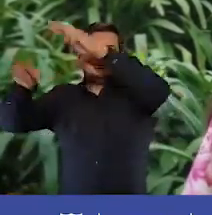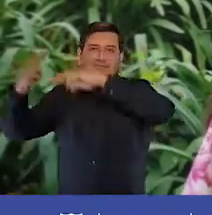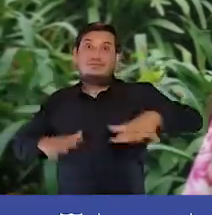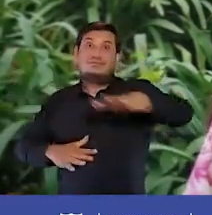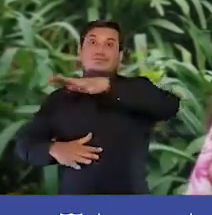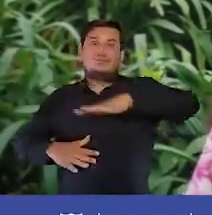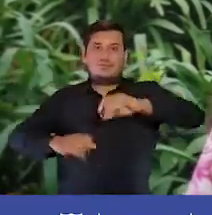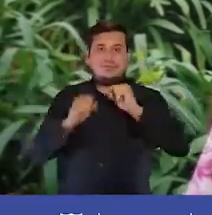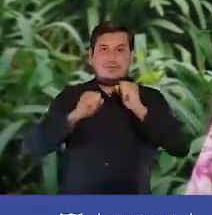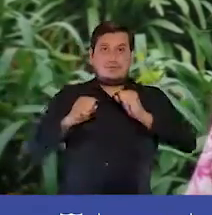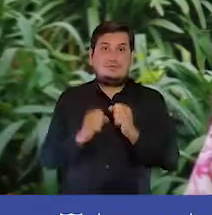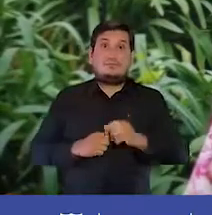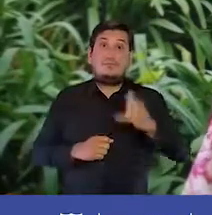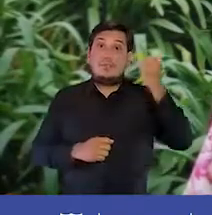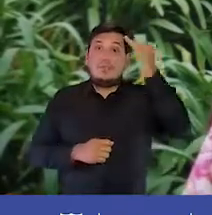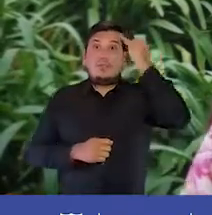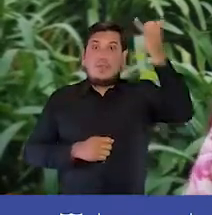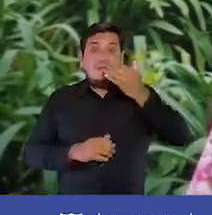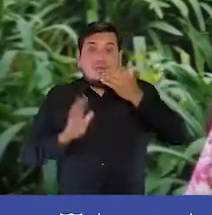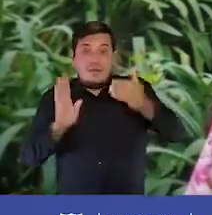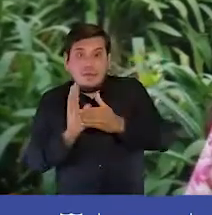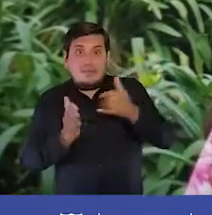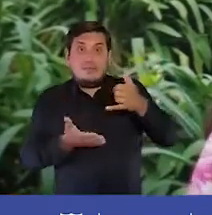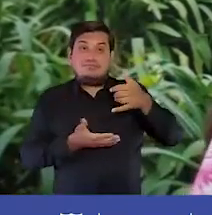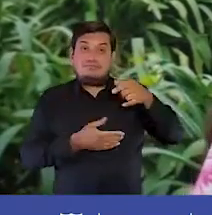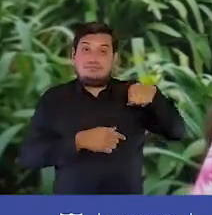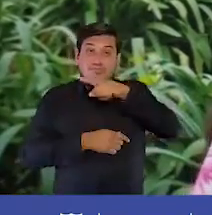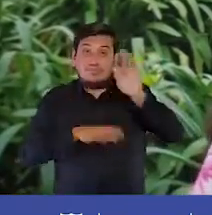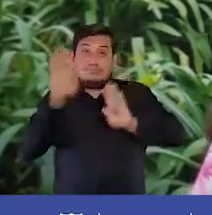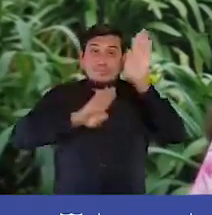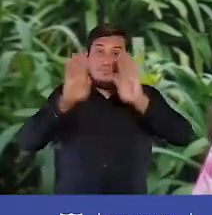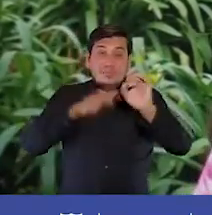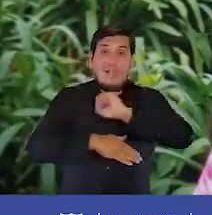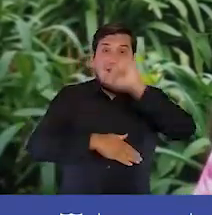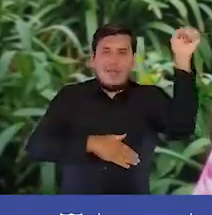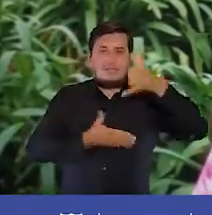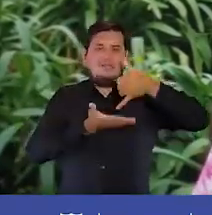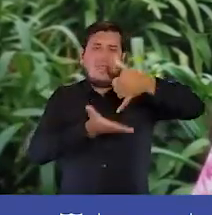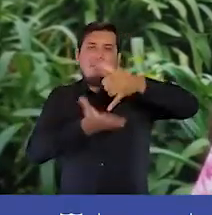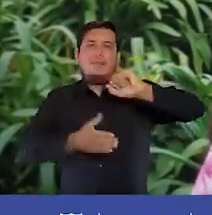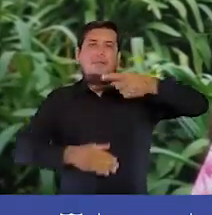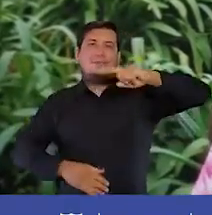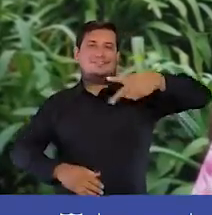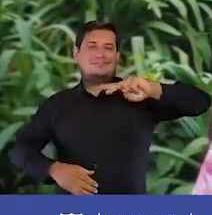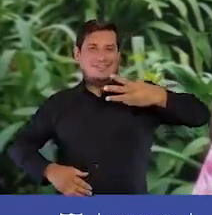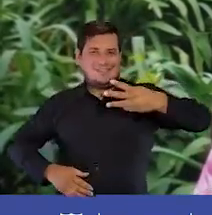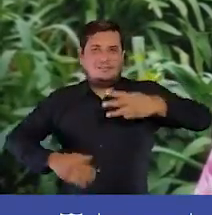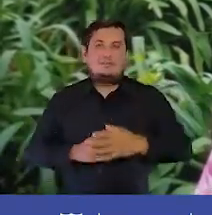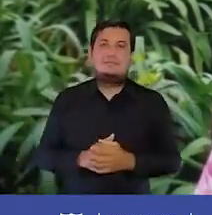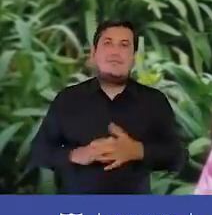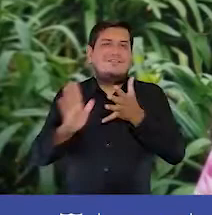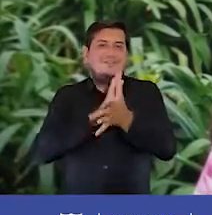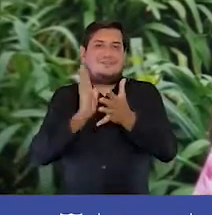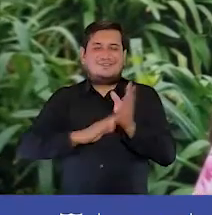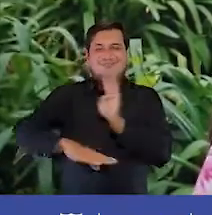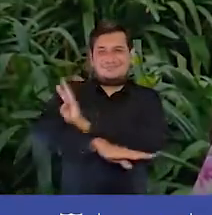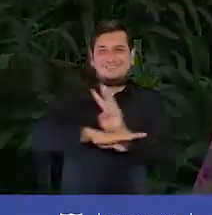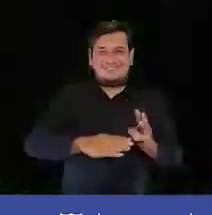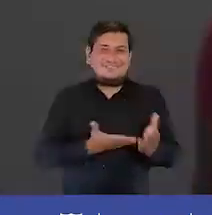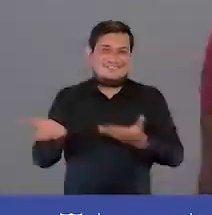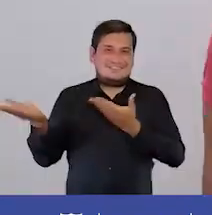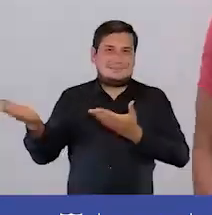Recuerden que hay premios para los tres primeros puestos y toda la información la pueden conseguir en www.bogotaturismo.gov.co